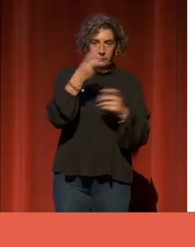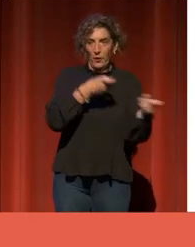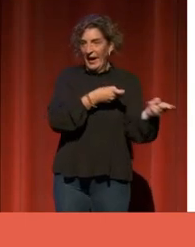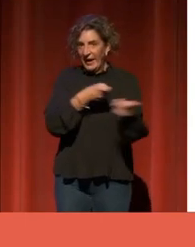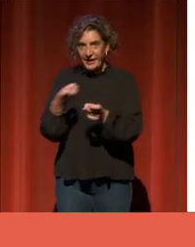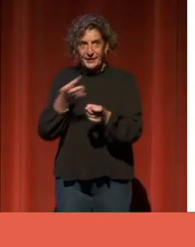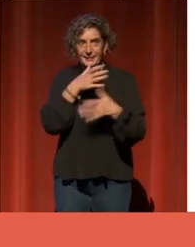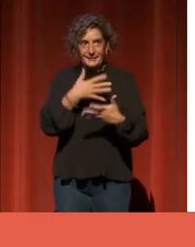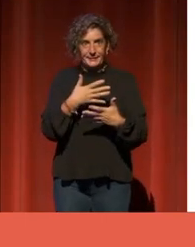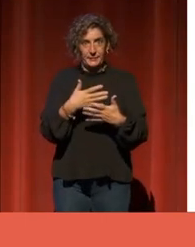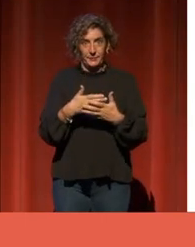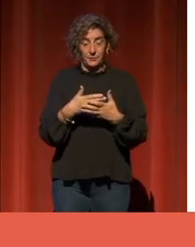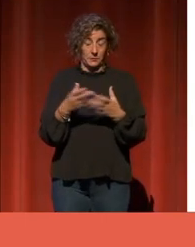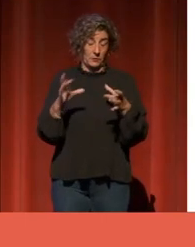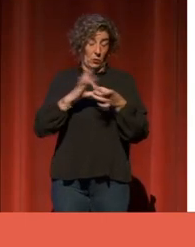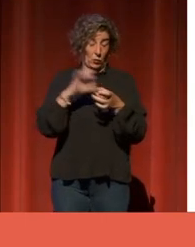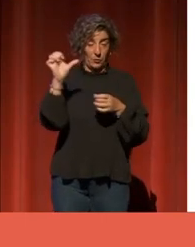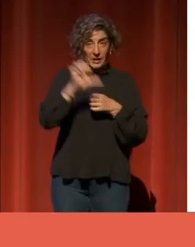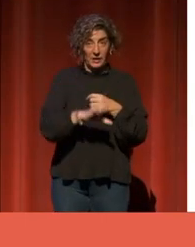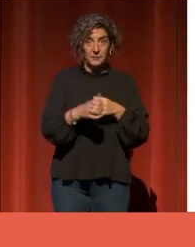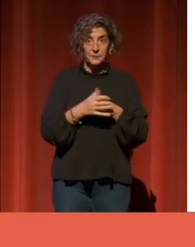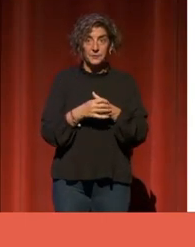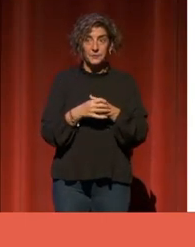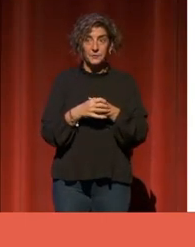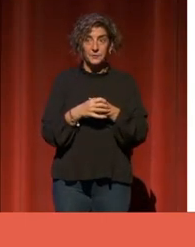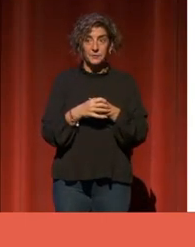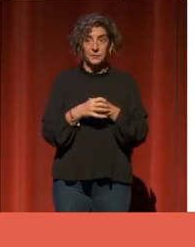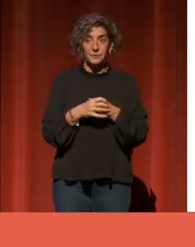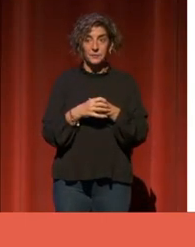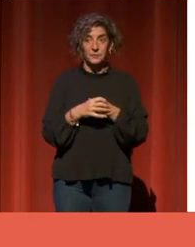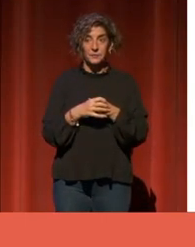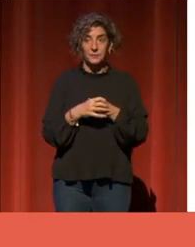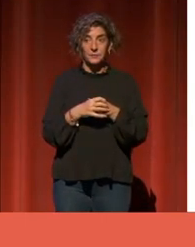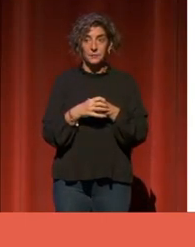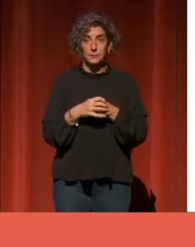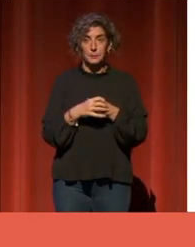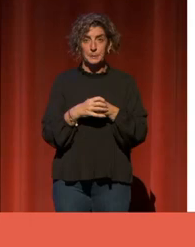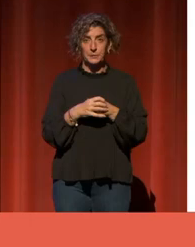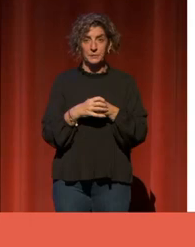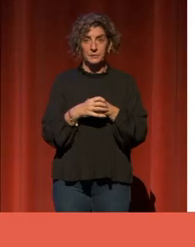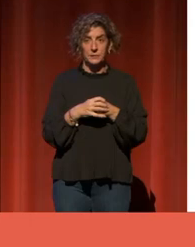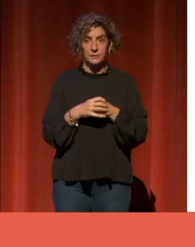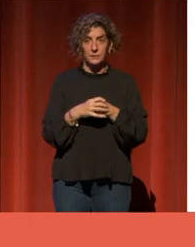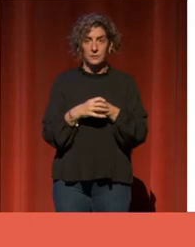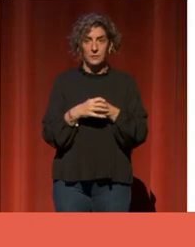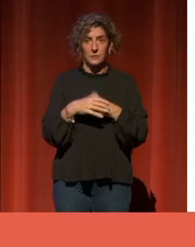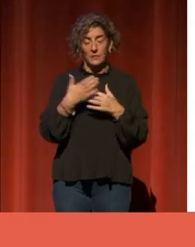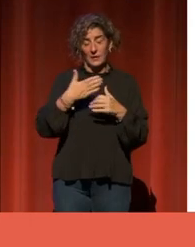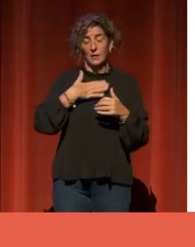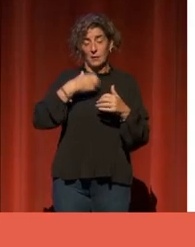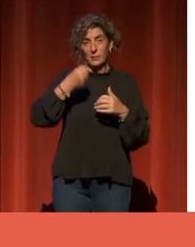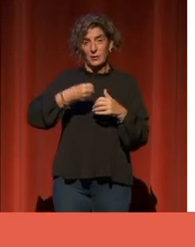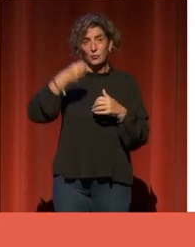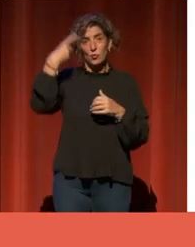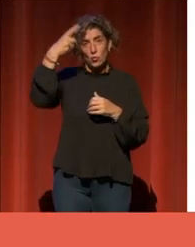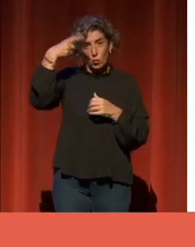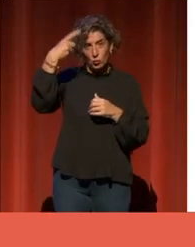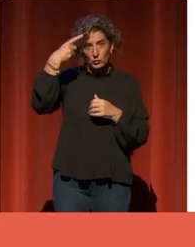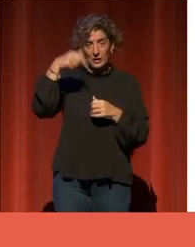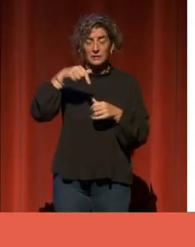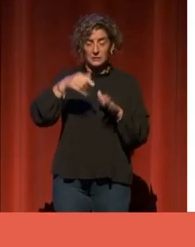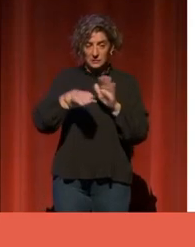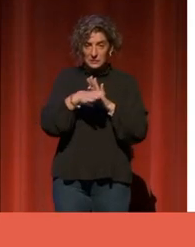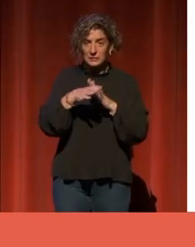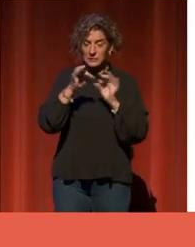frontera de la Unión Europea y hay un riesgo de guerra y de destrucción de patrimonio cultural. Se está destruyendo patrimonio